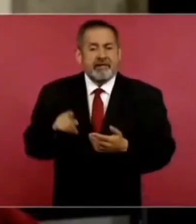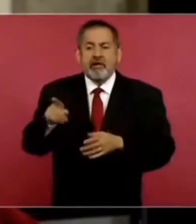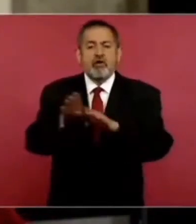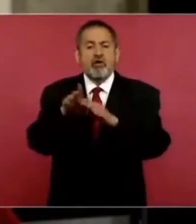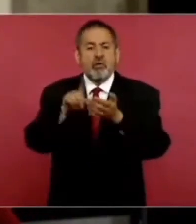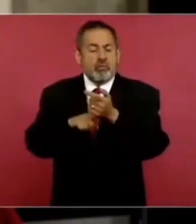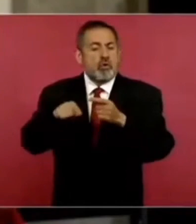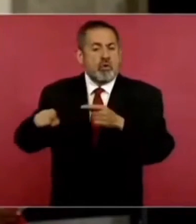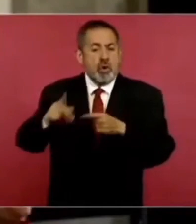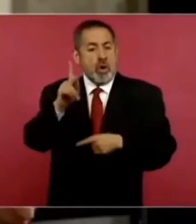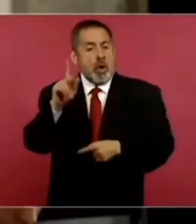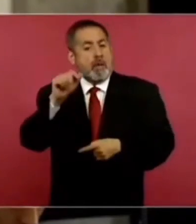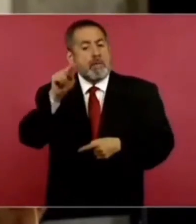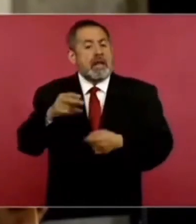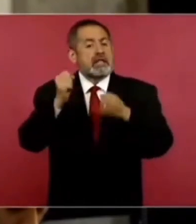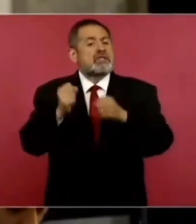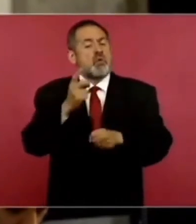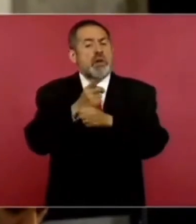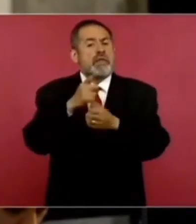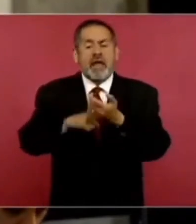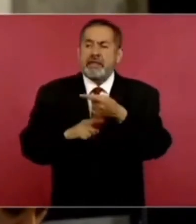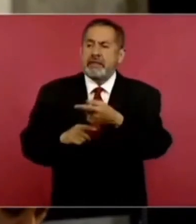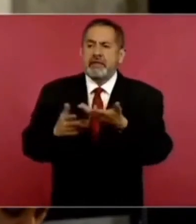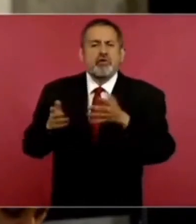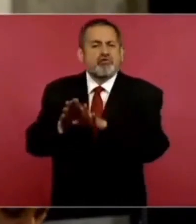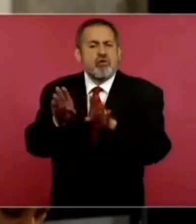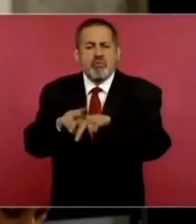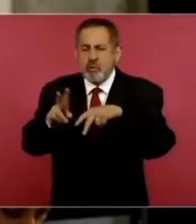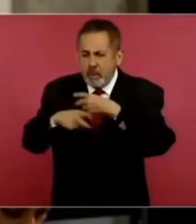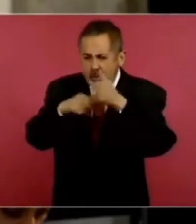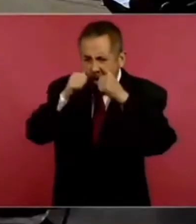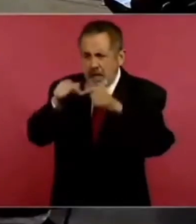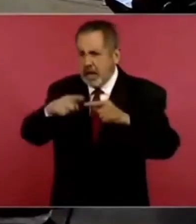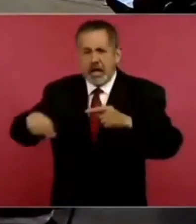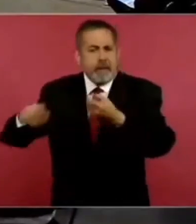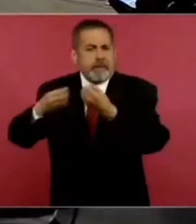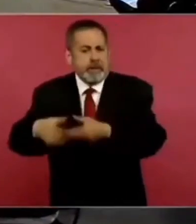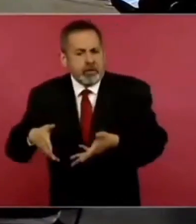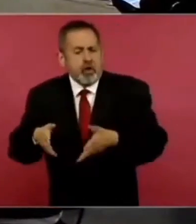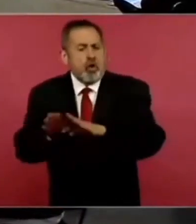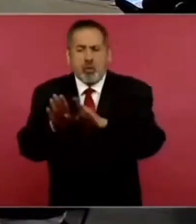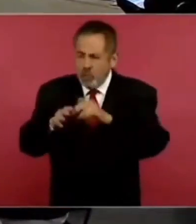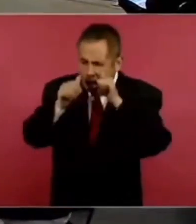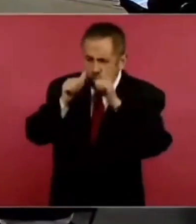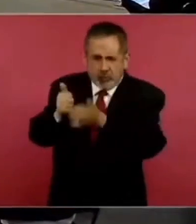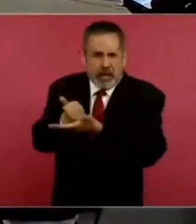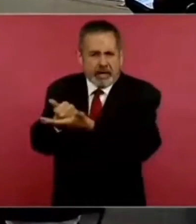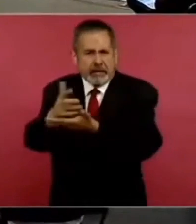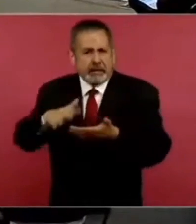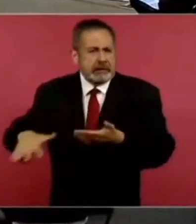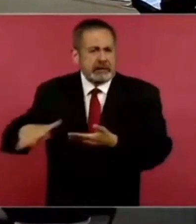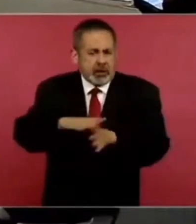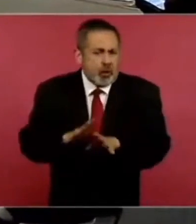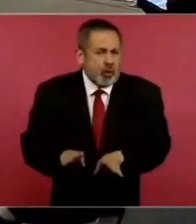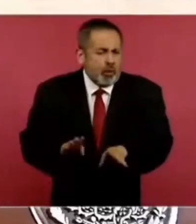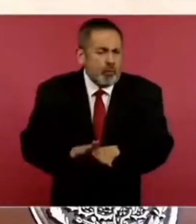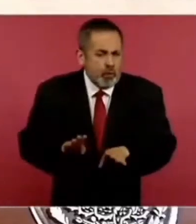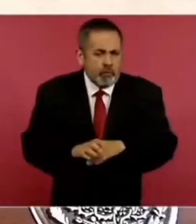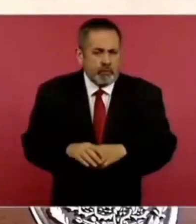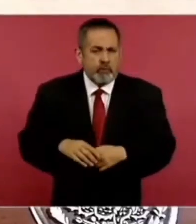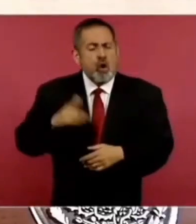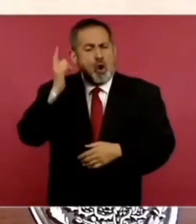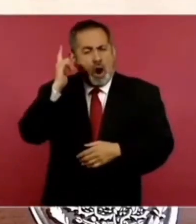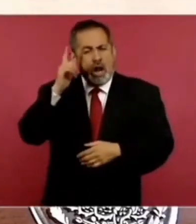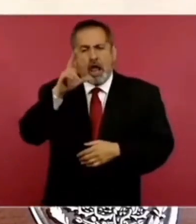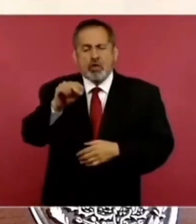materia de la Estrategia de Seguridad Nacional, cómo se va a atender a estas poblaciones. Y ojalá